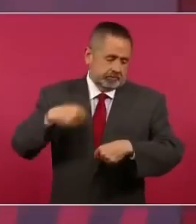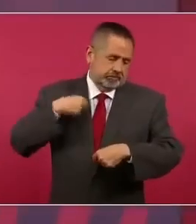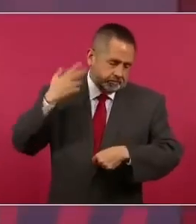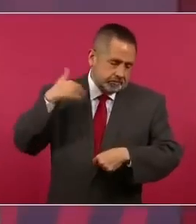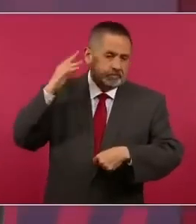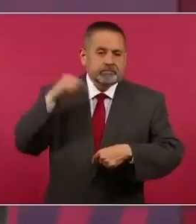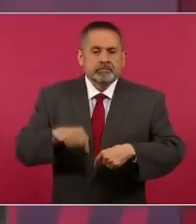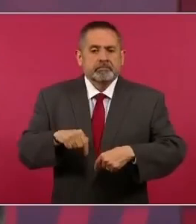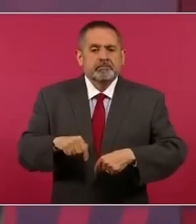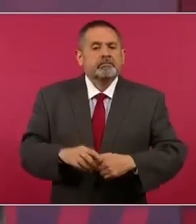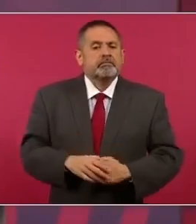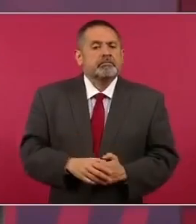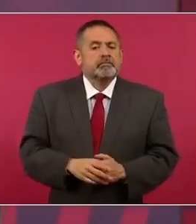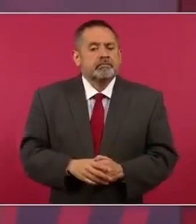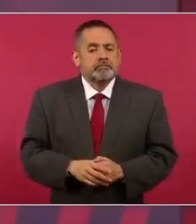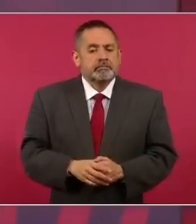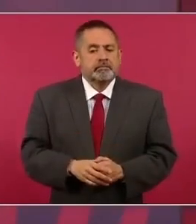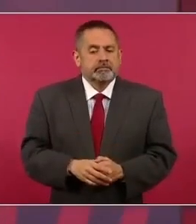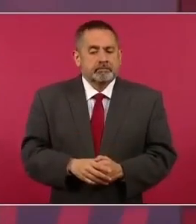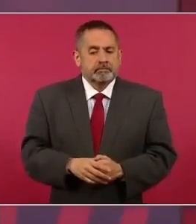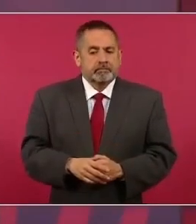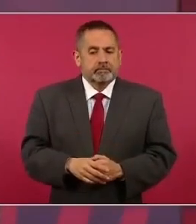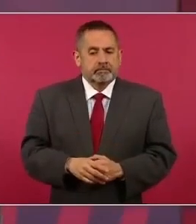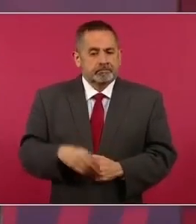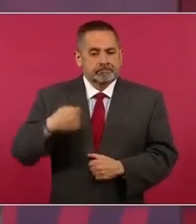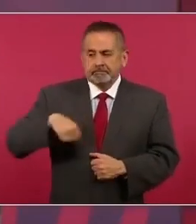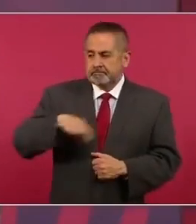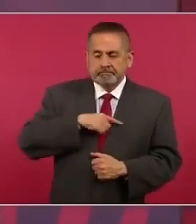pues teníamos cuidado